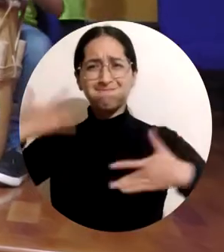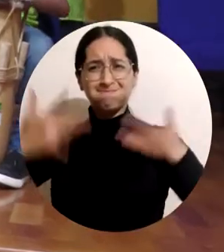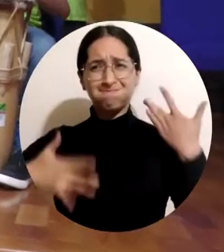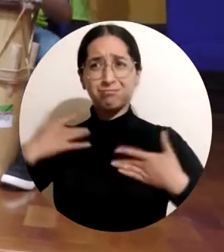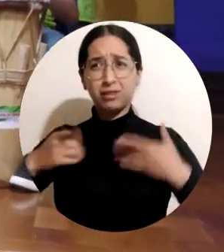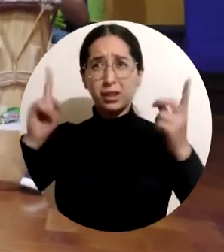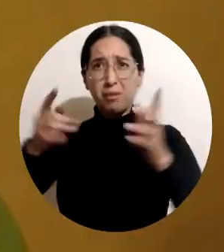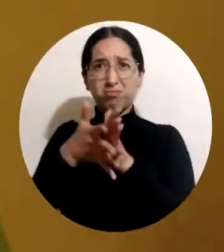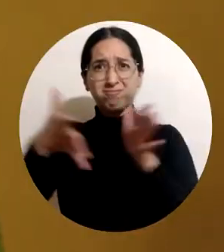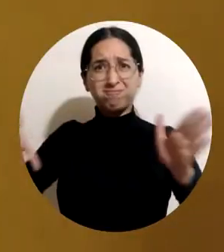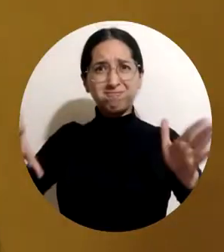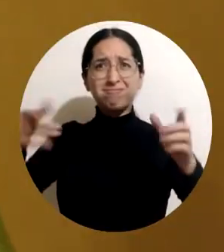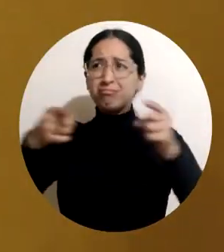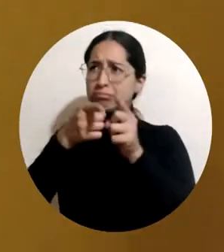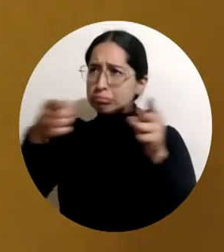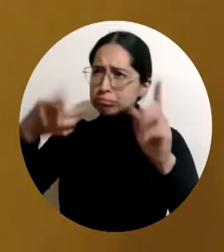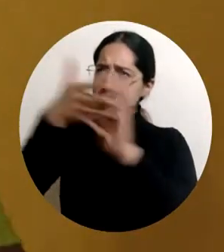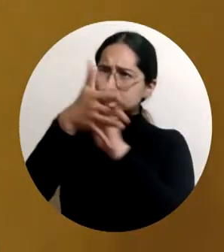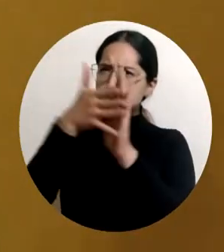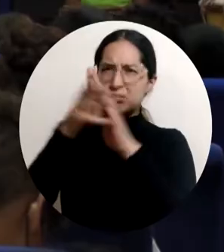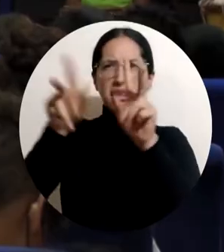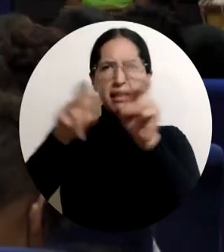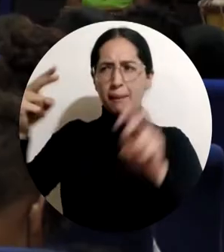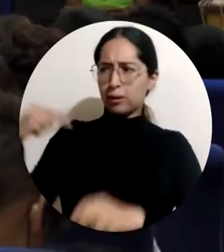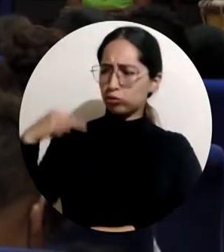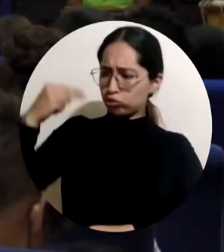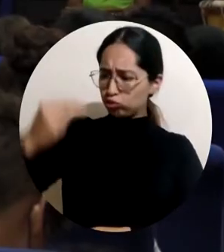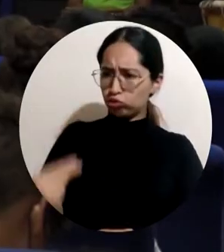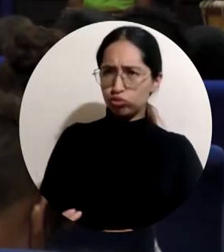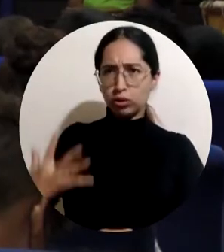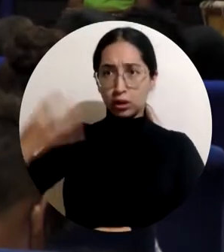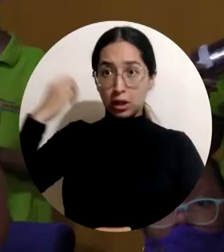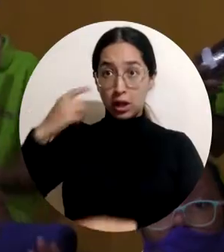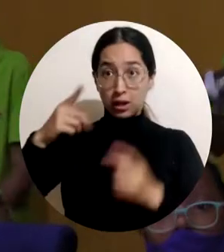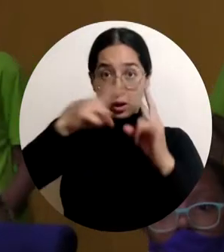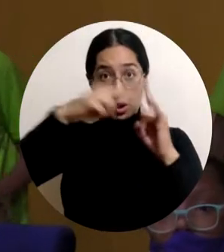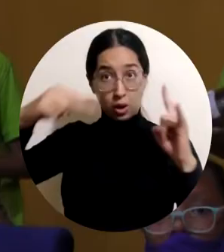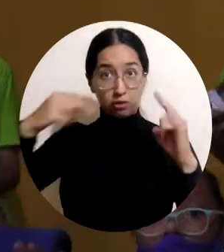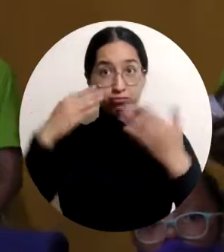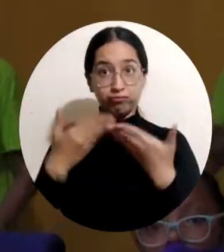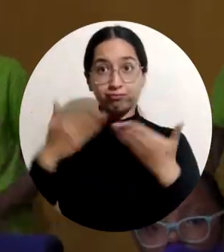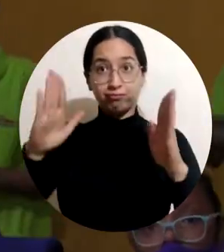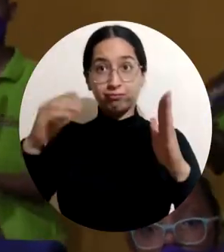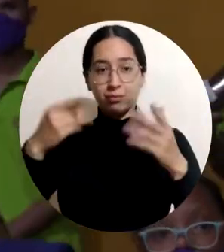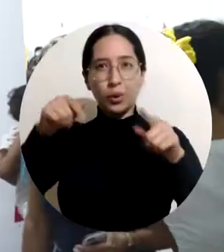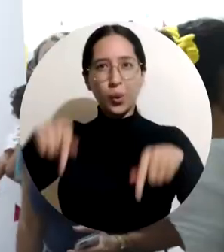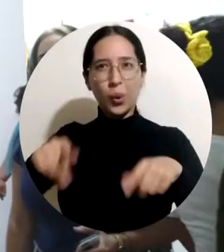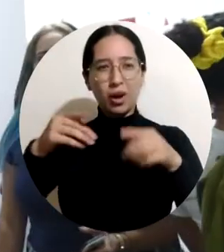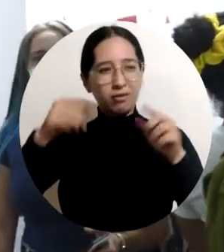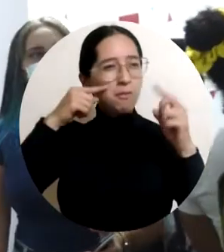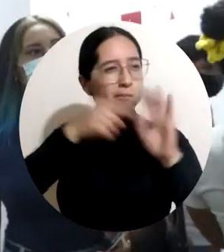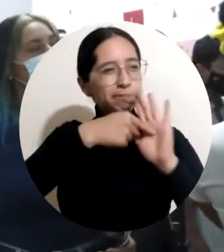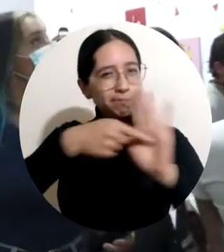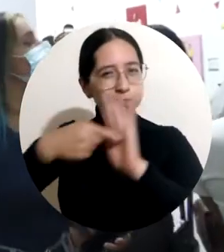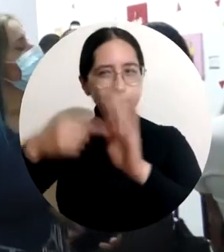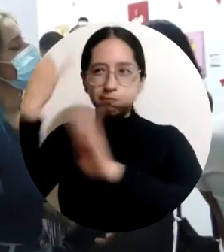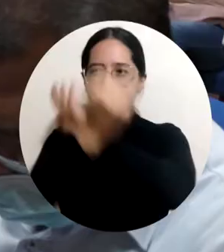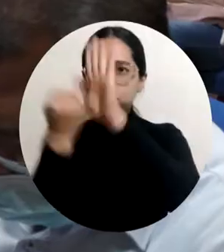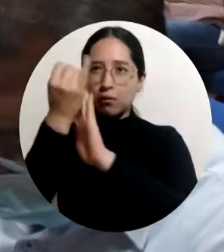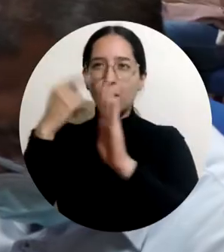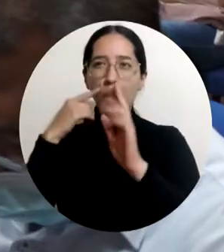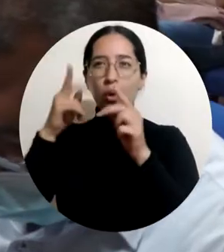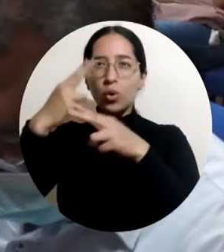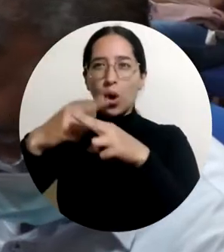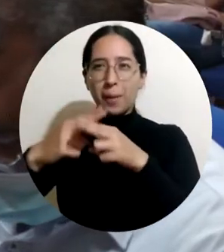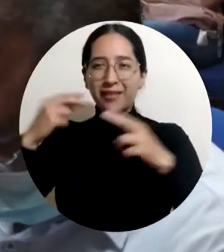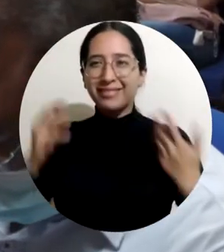Con un derroche de alegría y un amplio bagaje histórico, la Universidad del Magdalena inauguró la exposición titulada Los Colores del Carnaval,